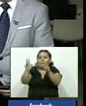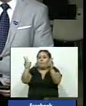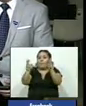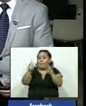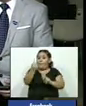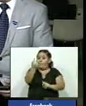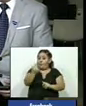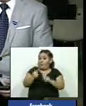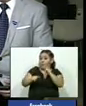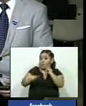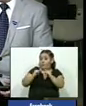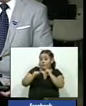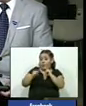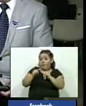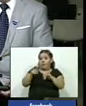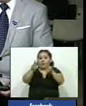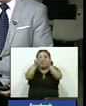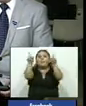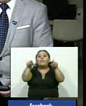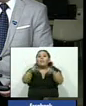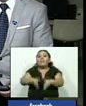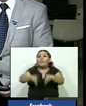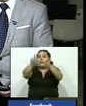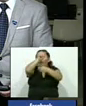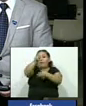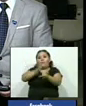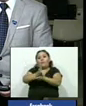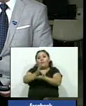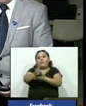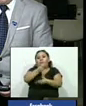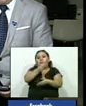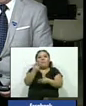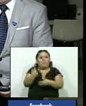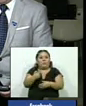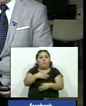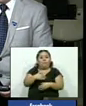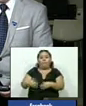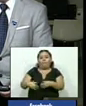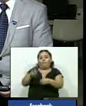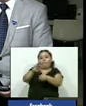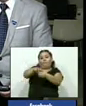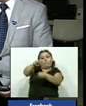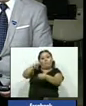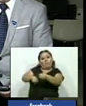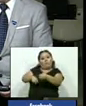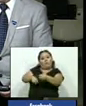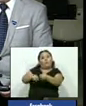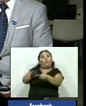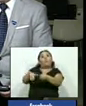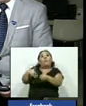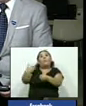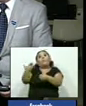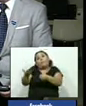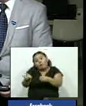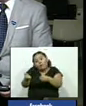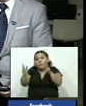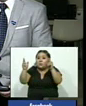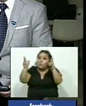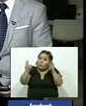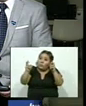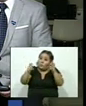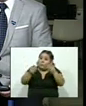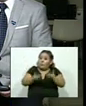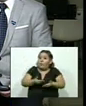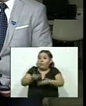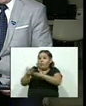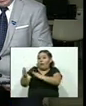comisionado del Instituto de Acceso a la Información ha presentado su renuncia por presuntamente filtrar información a la administración del